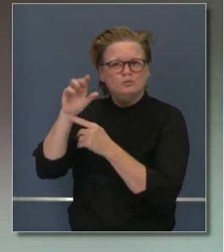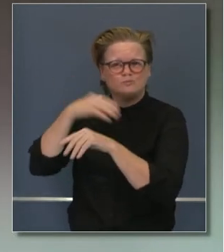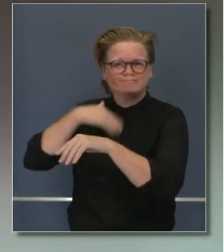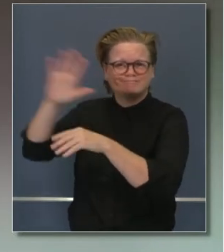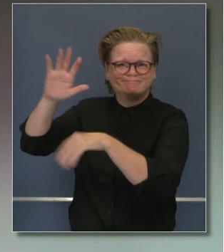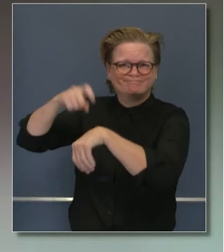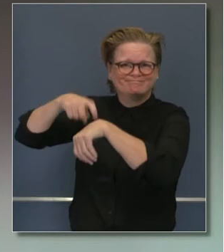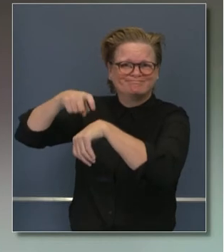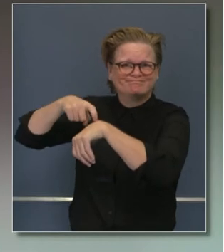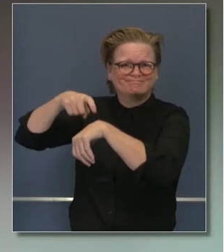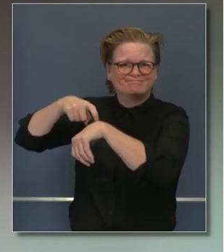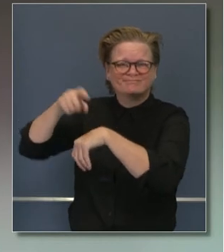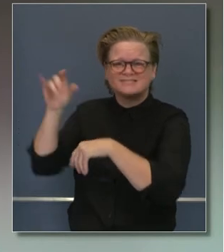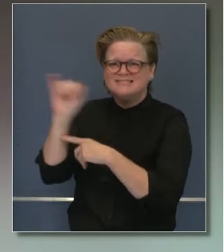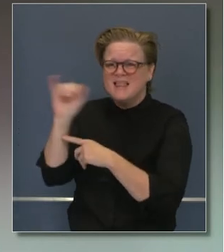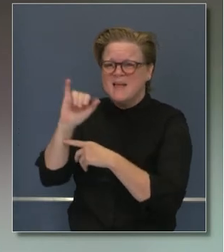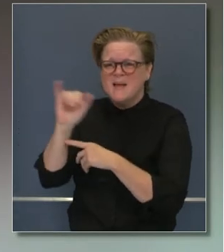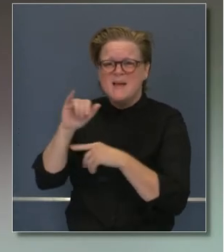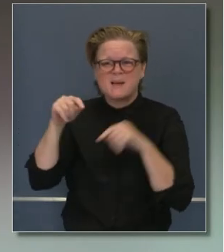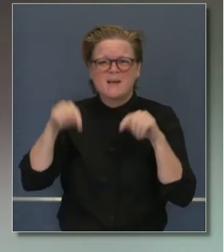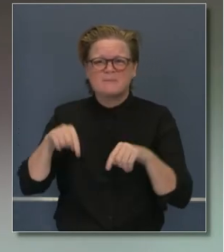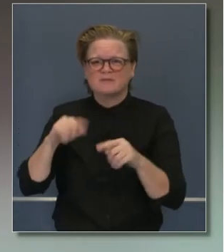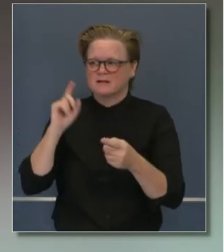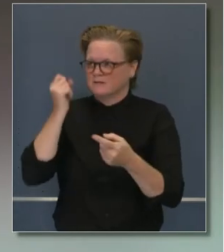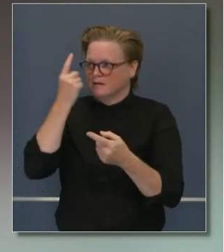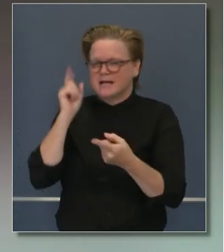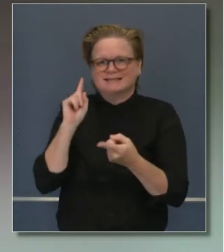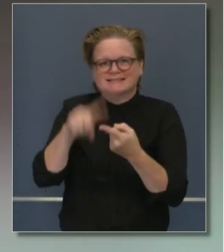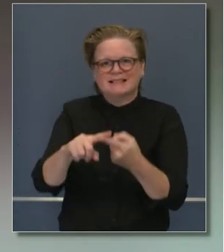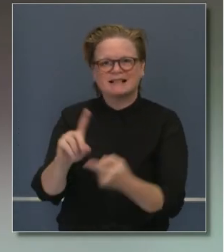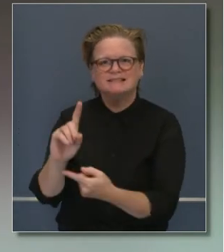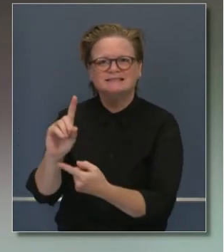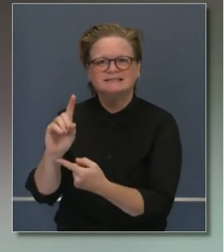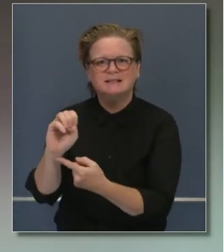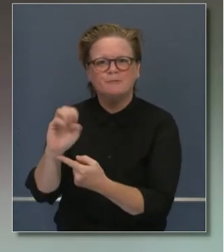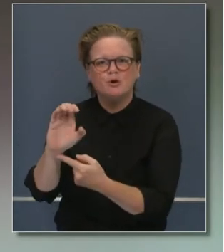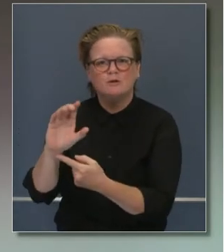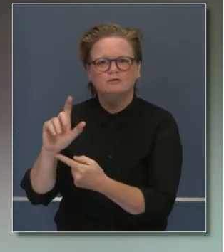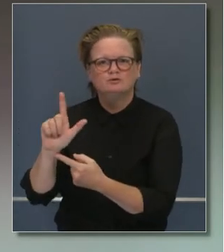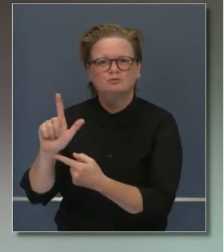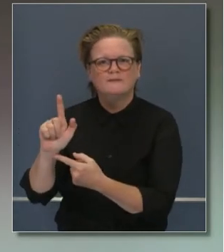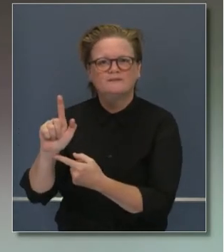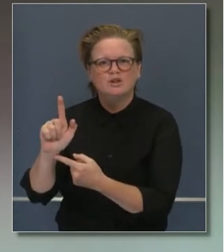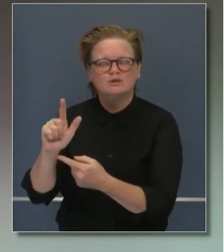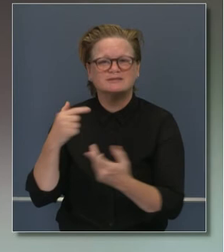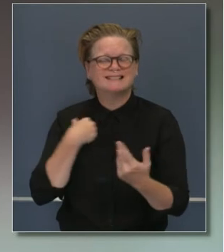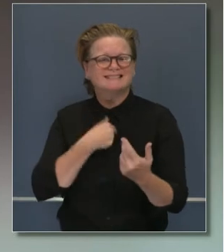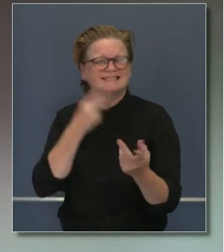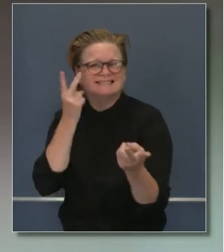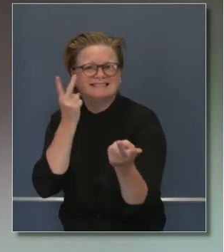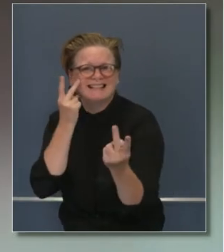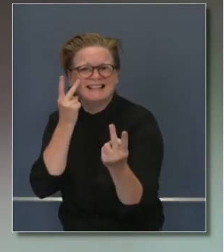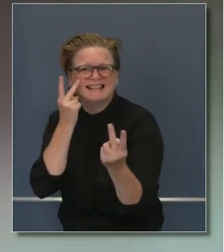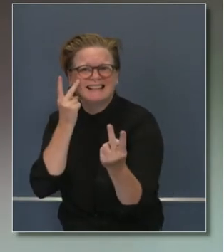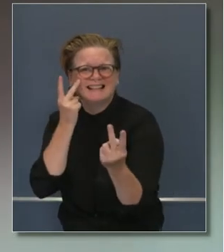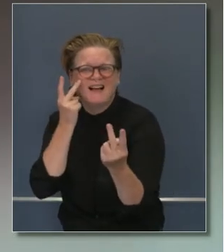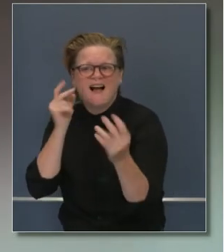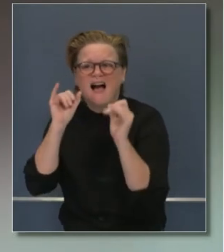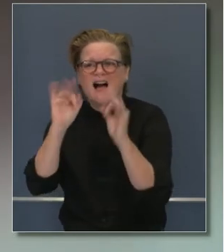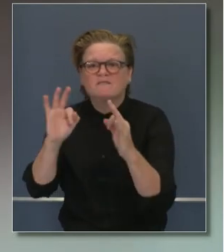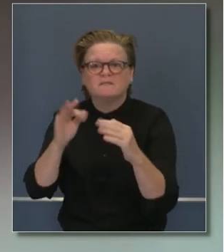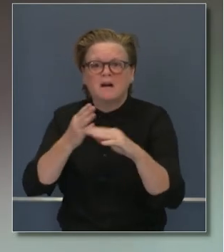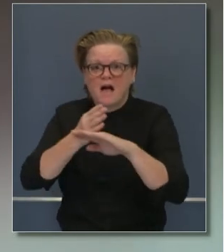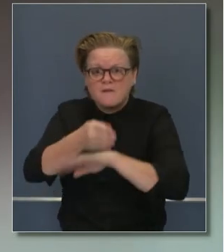adicional por ese periodo de tiempo limitado, como por cuatro semanas, 30 días en los condados en el morado.